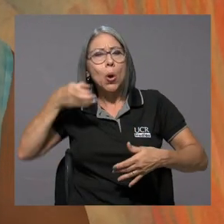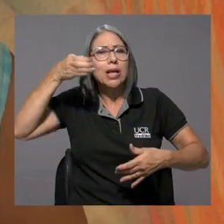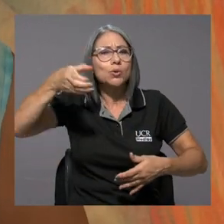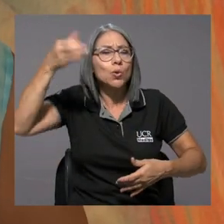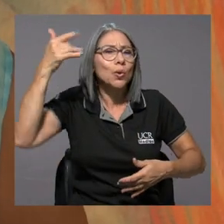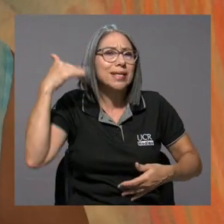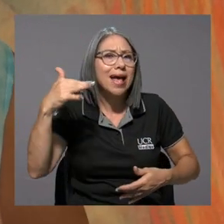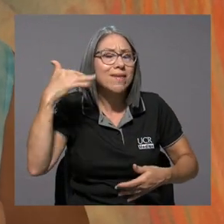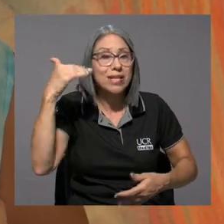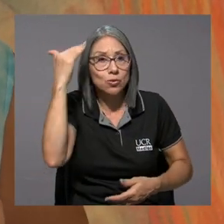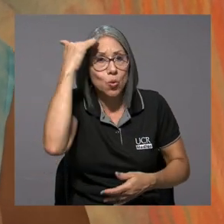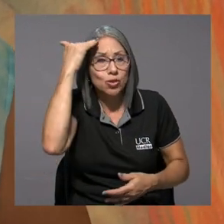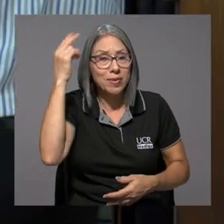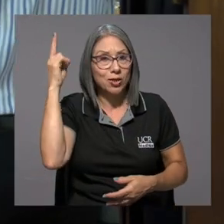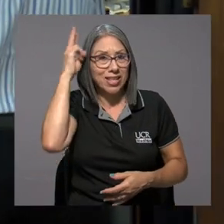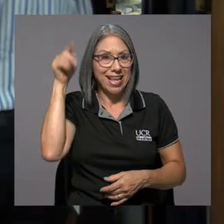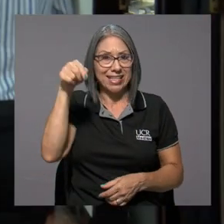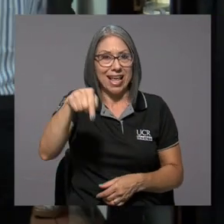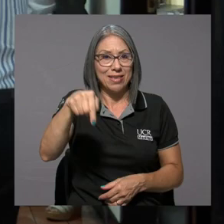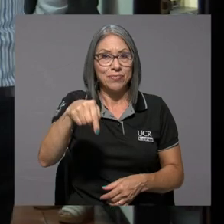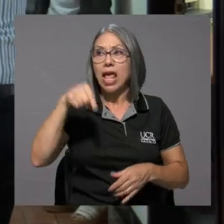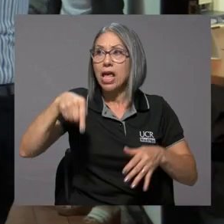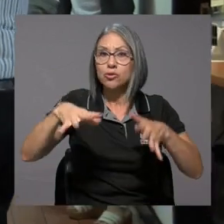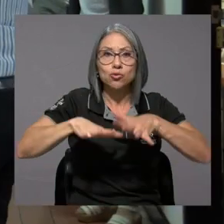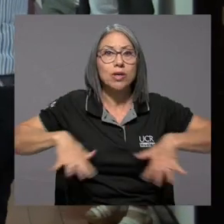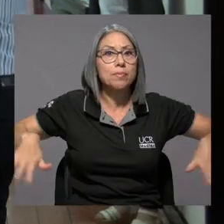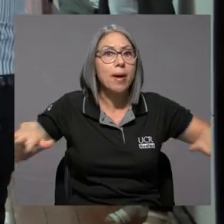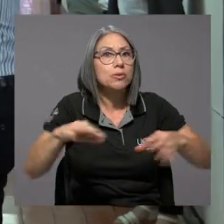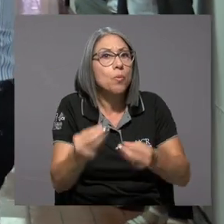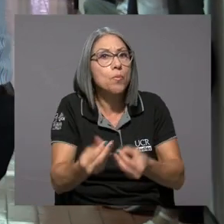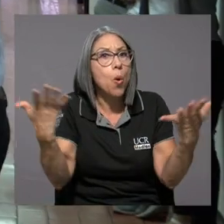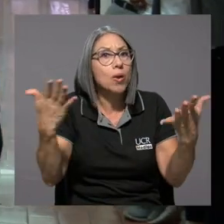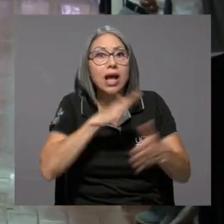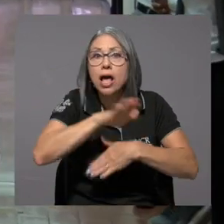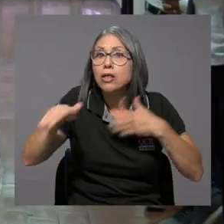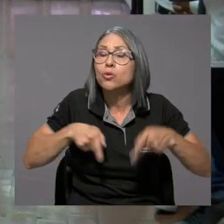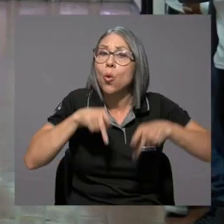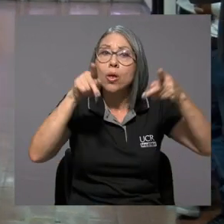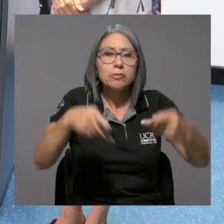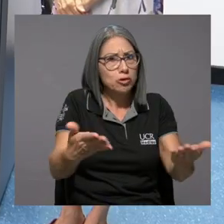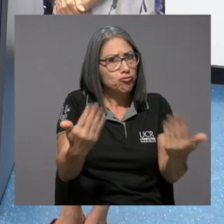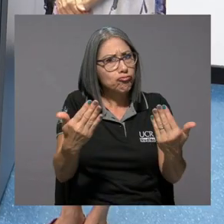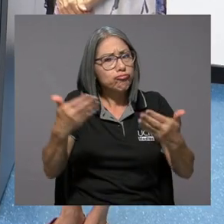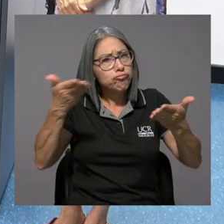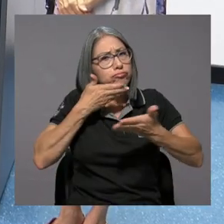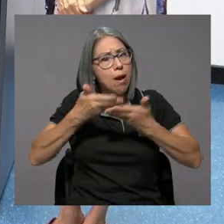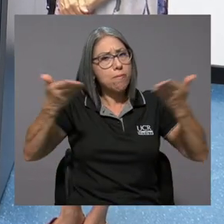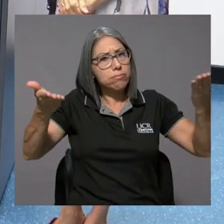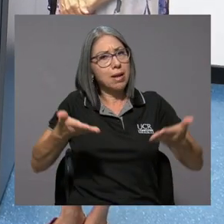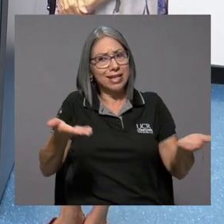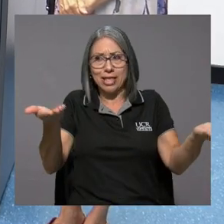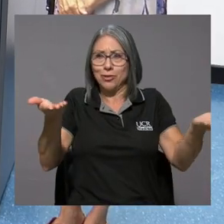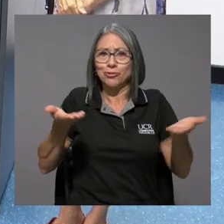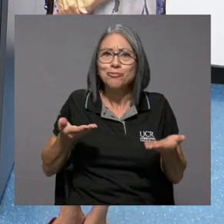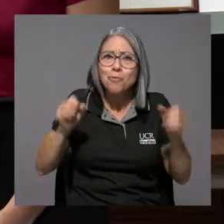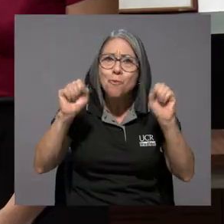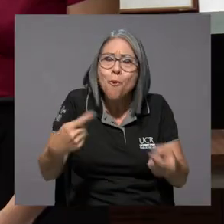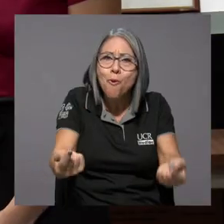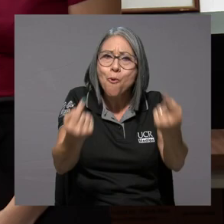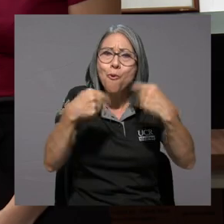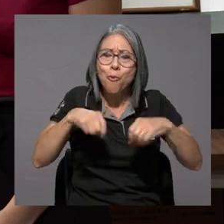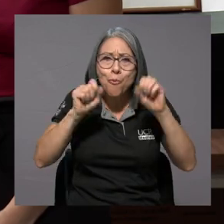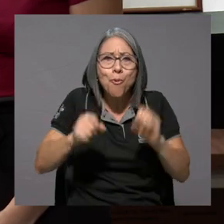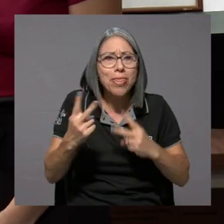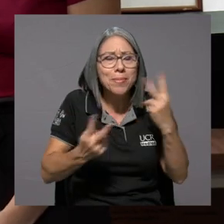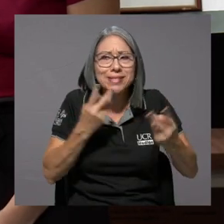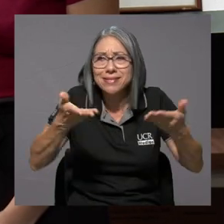saberes, conocimientos indígenas que están ahí. Este es un espacio público, todos y todas son bienvenidos y bienvenidas a acompañarnos y